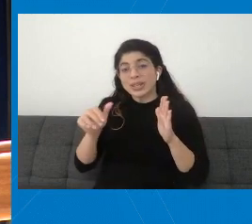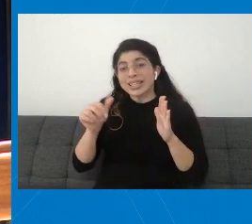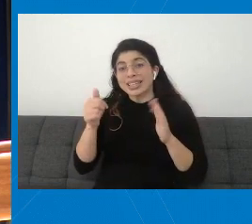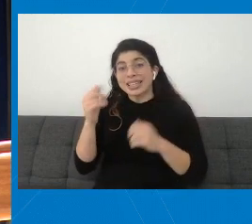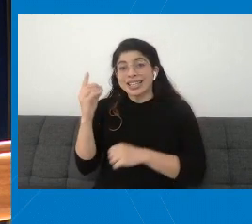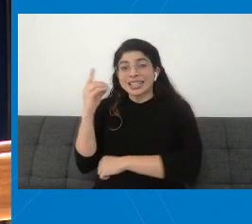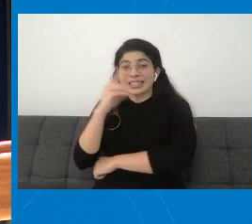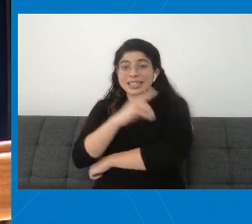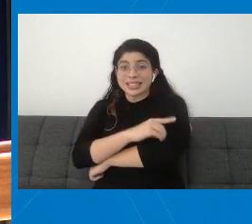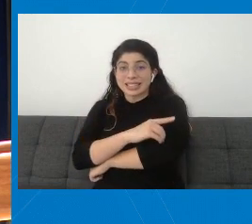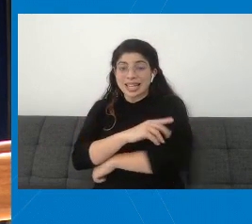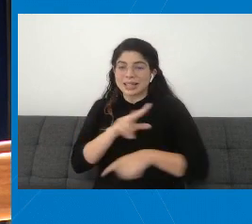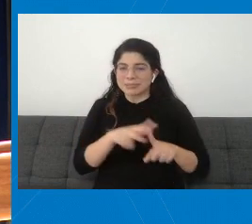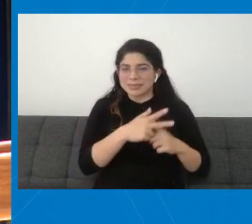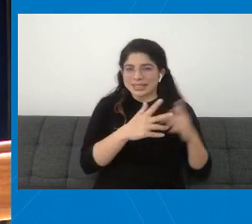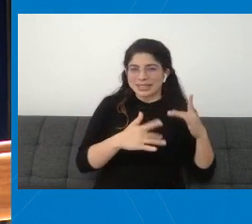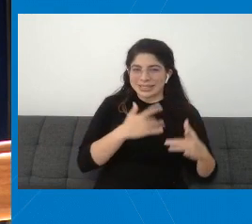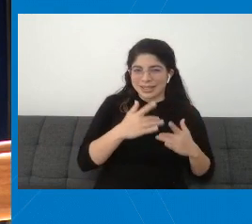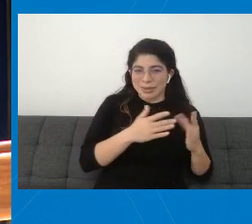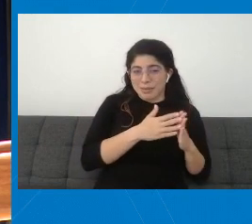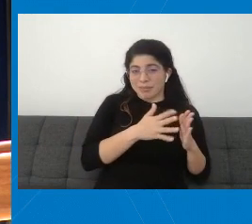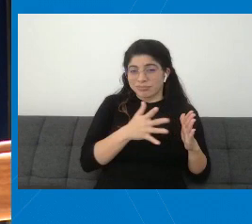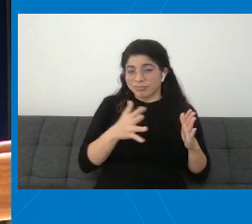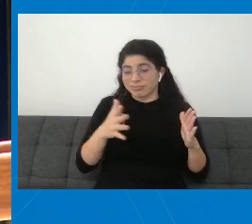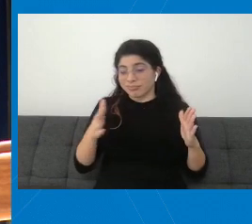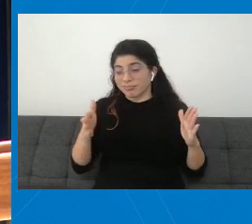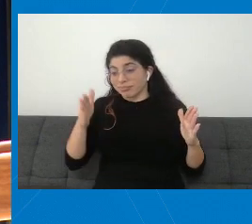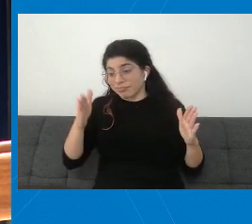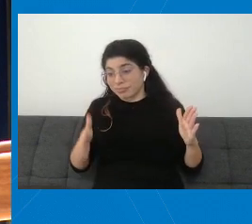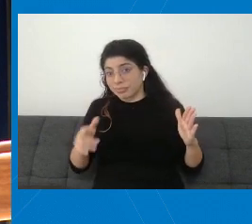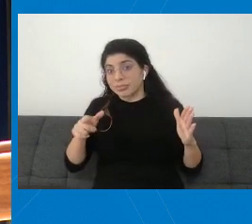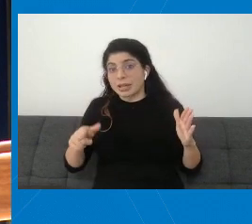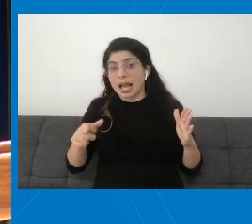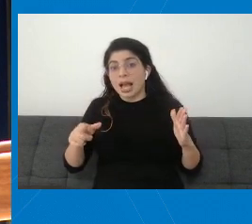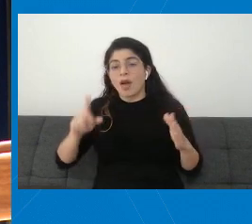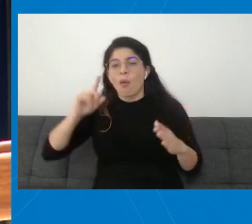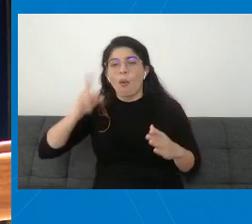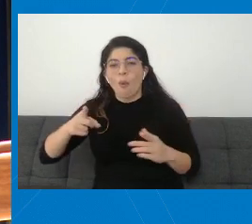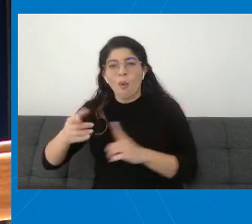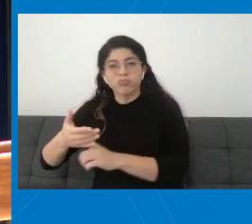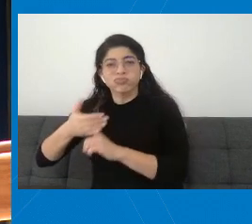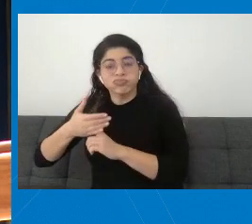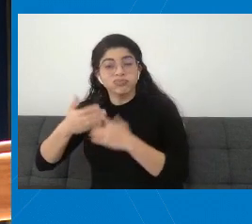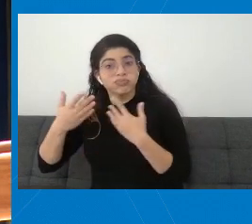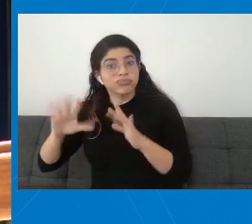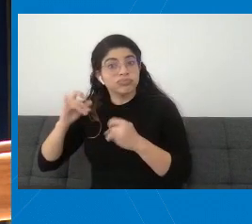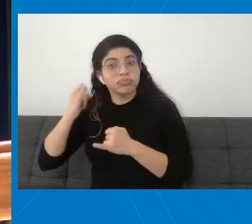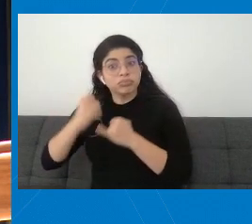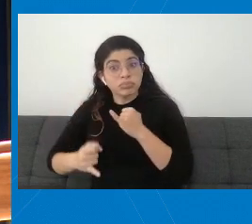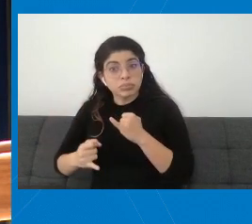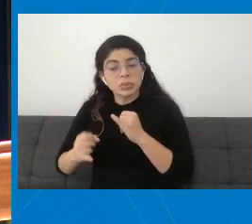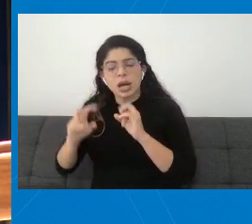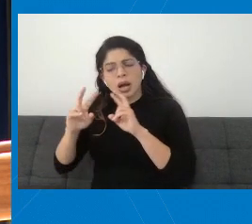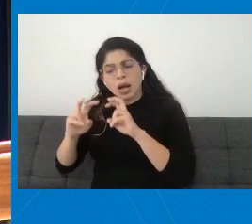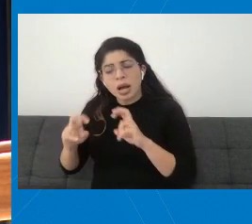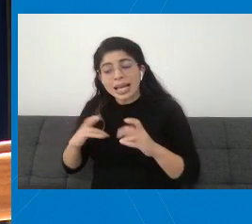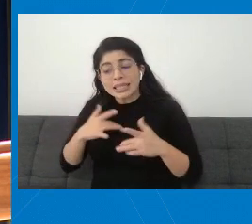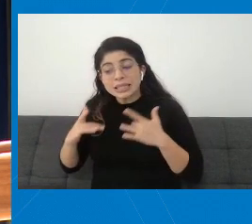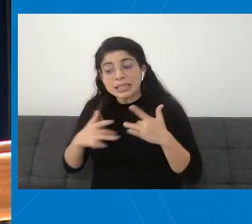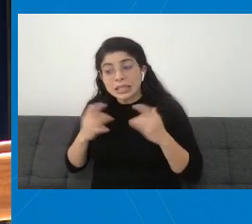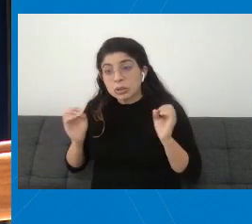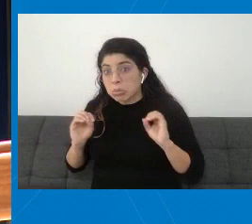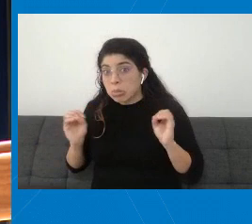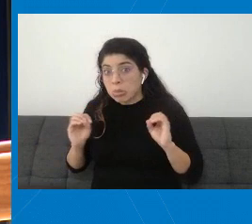inicio de los síntomas, que es cuando se levanta la orden sanitaria, y si ya no le quedan síntomas residuales,